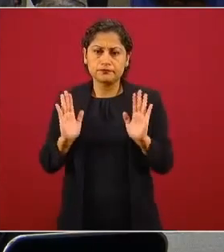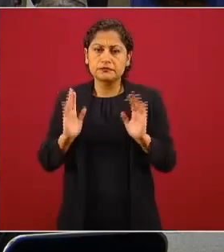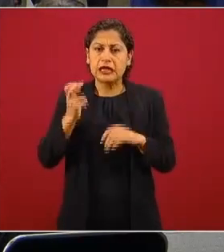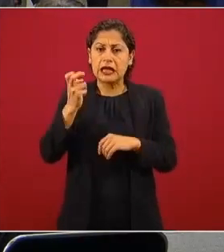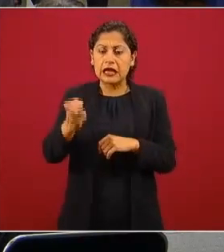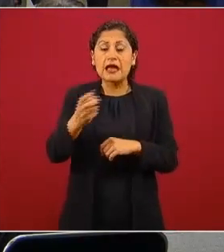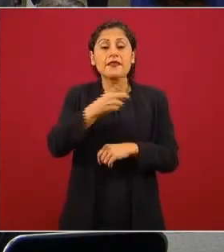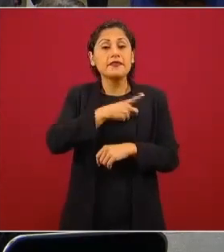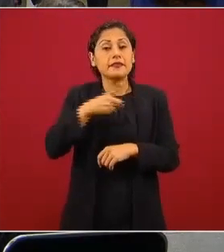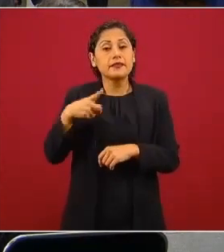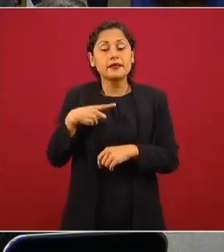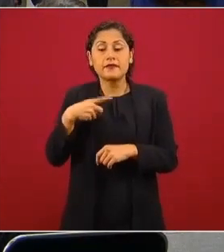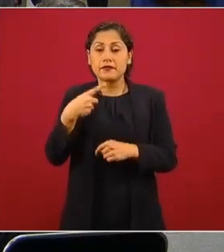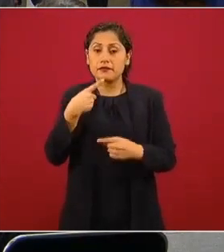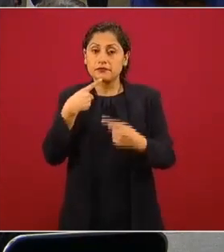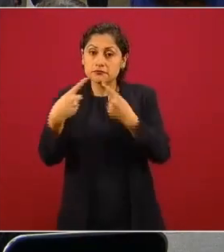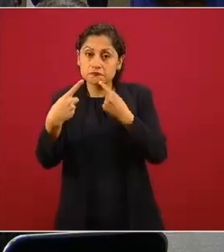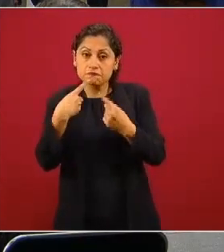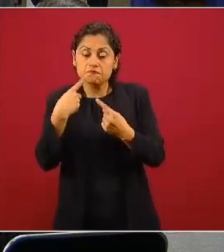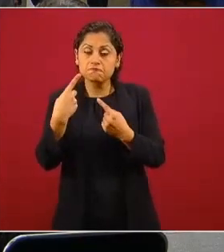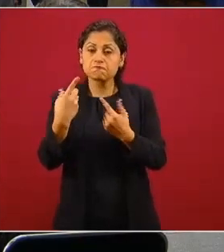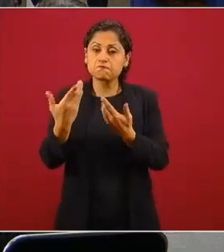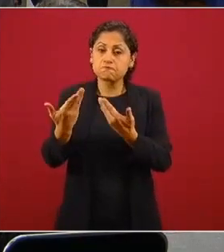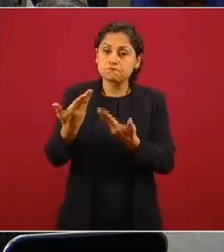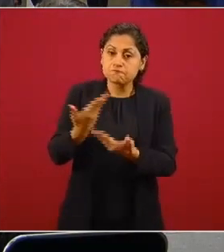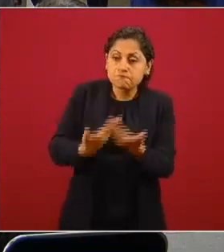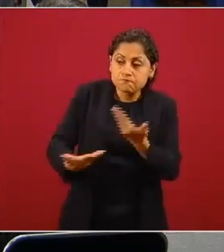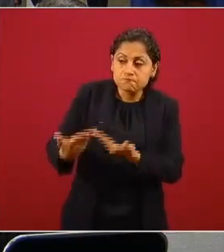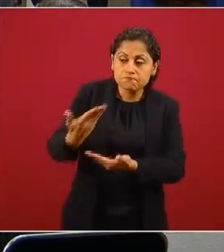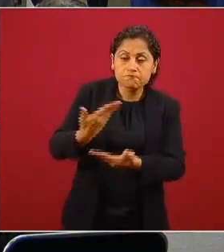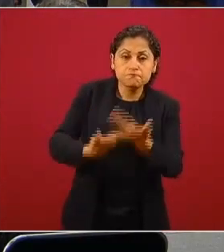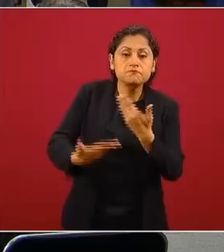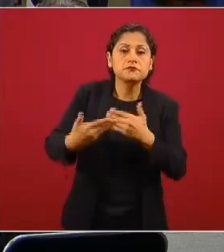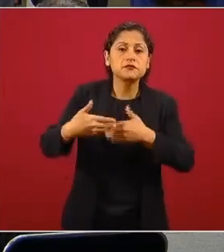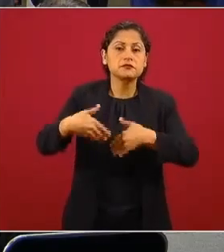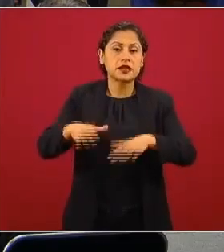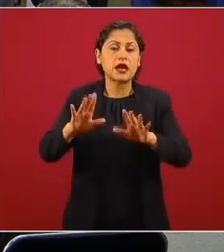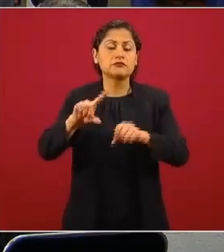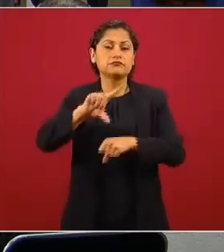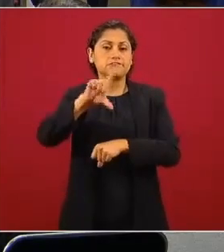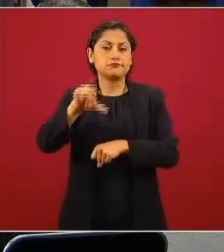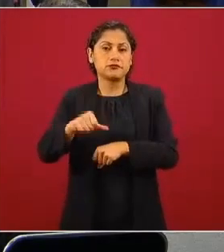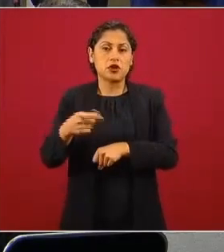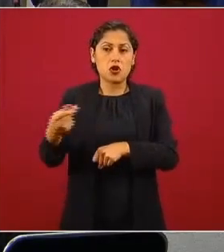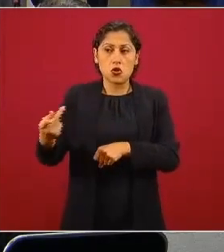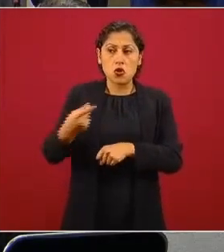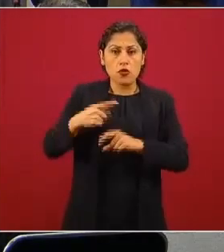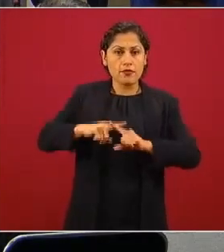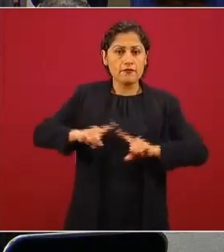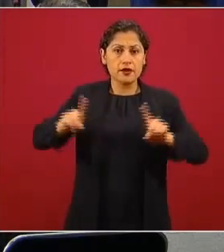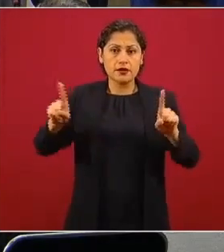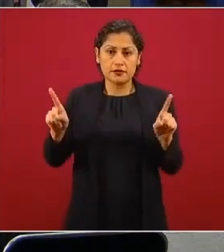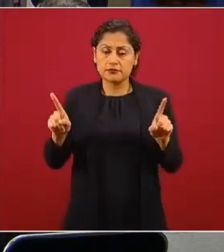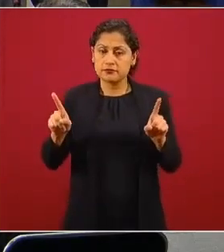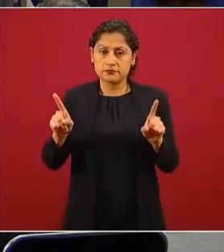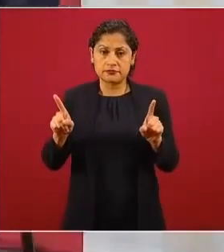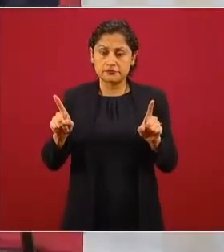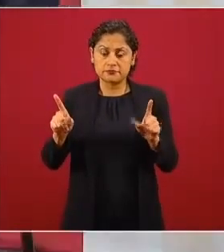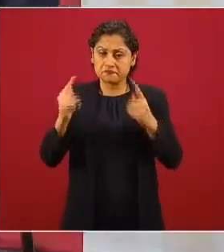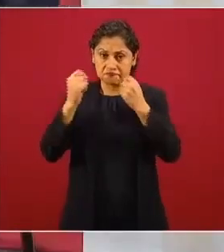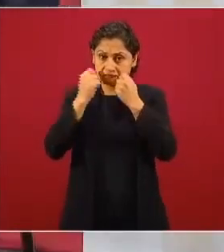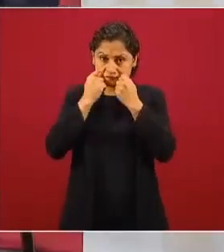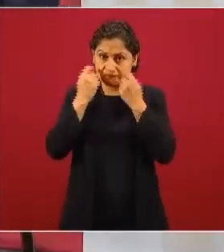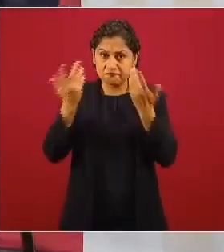dialogar y, a pesar de las diferencias, que podamos